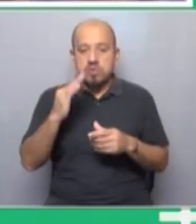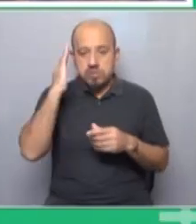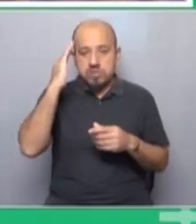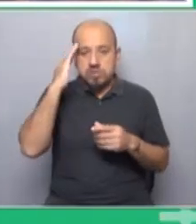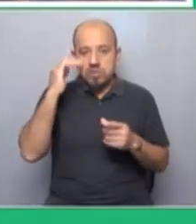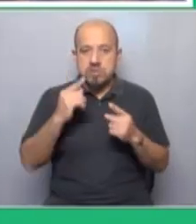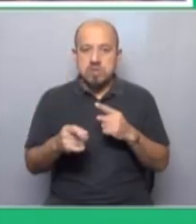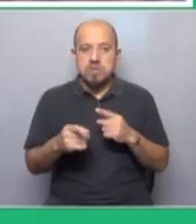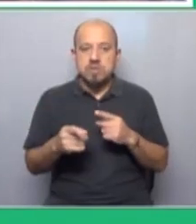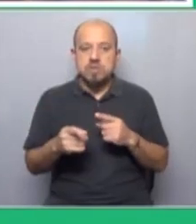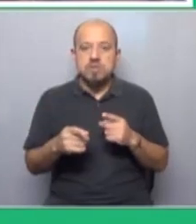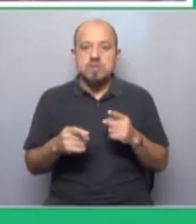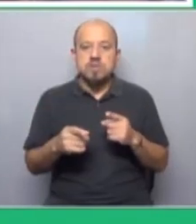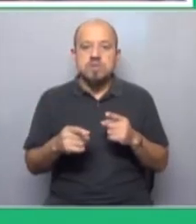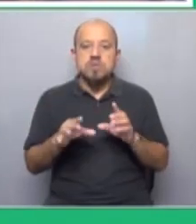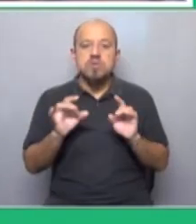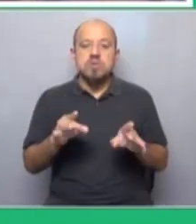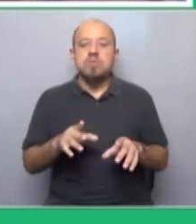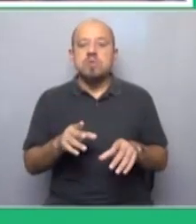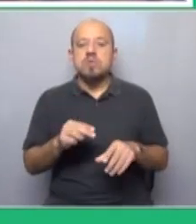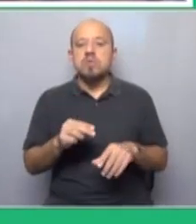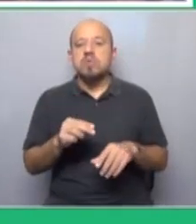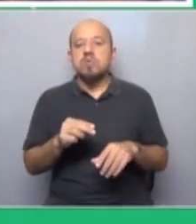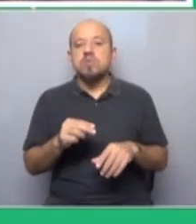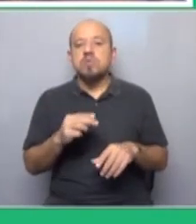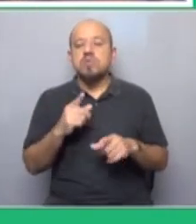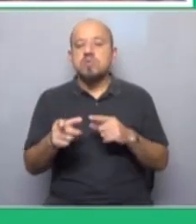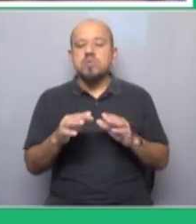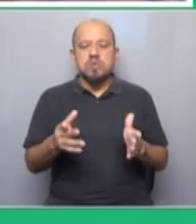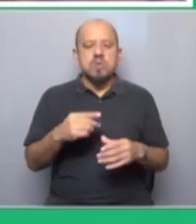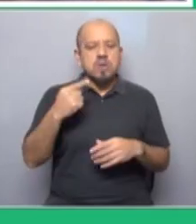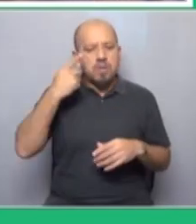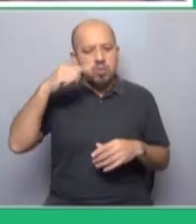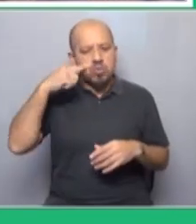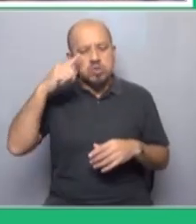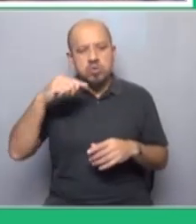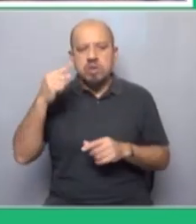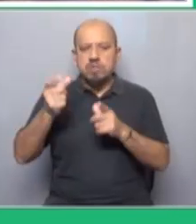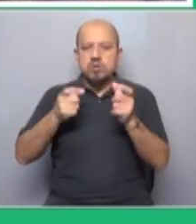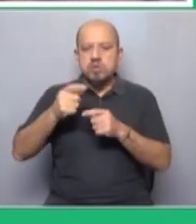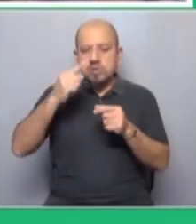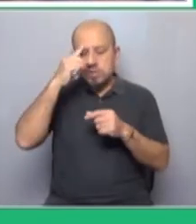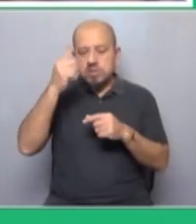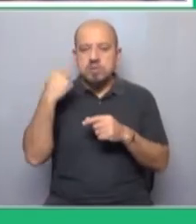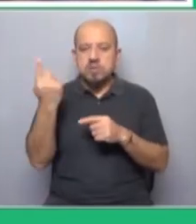Y los grupos dominantes ahora usan, buscan como este chivo expiatorio a los inmigrantes y